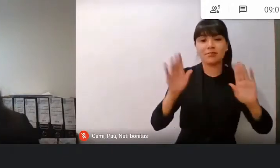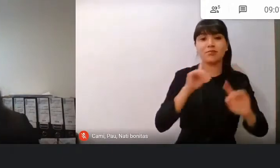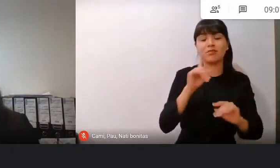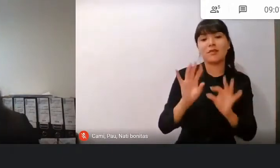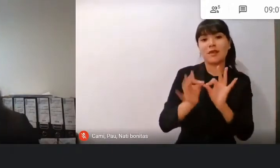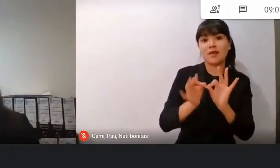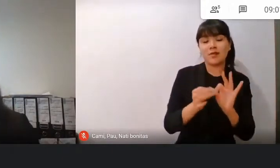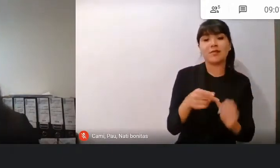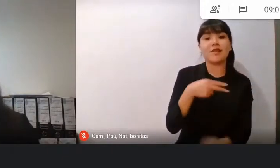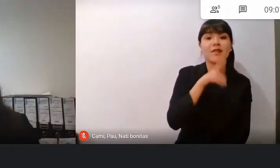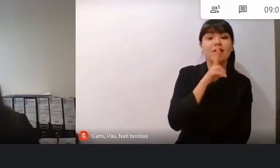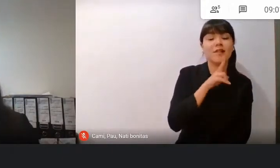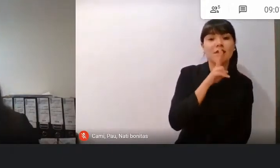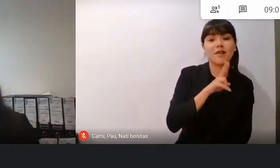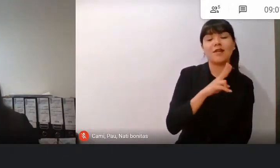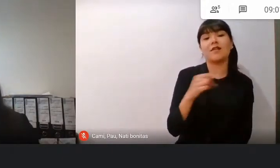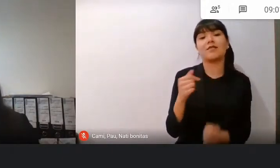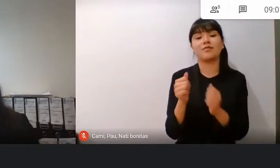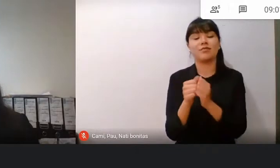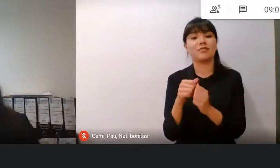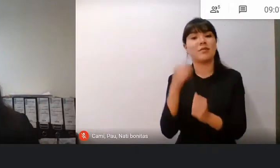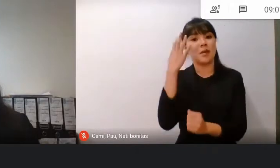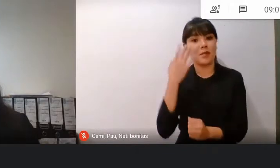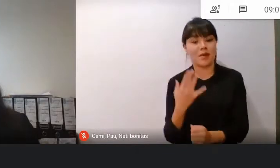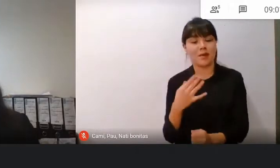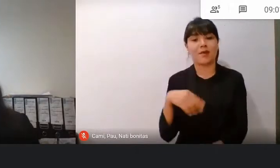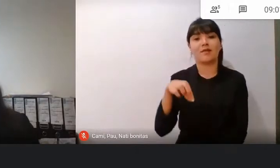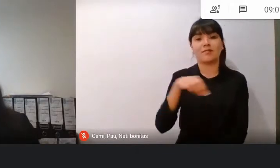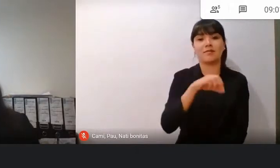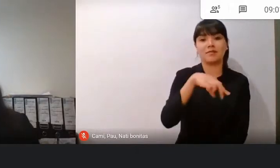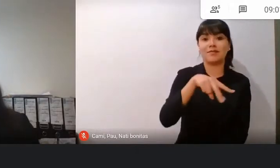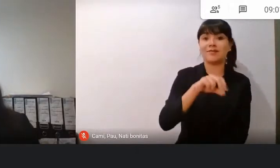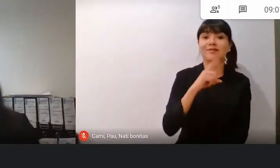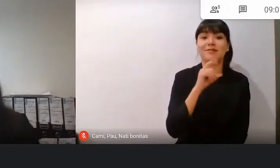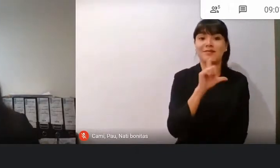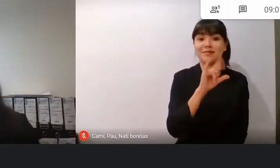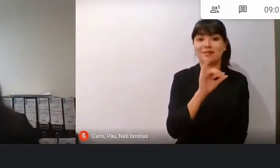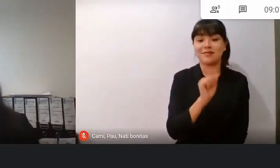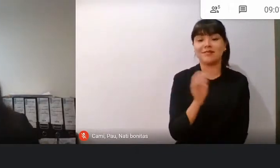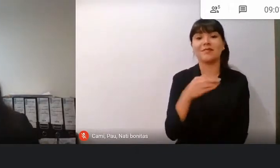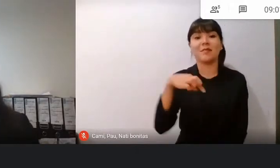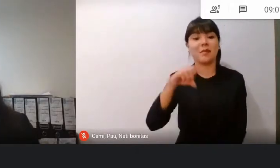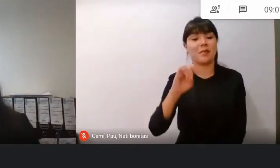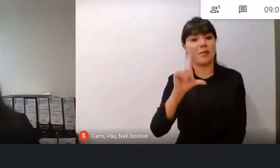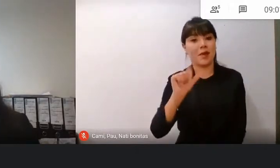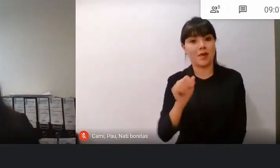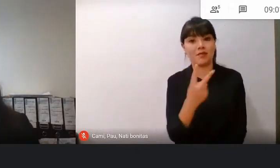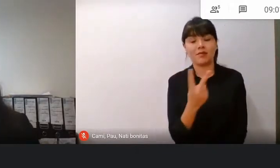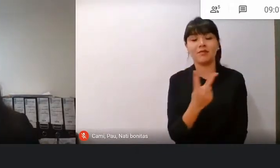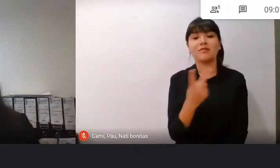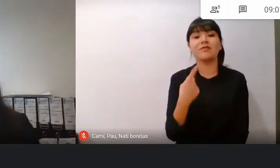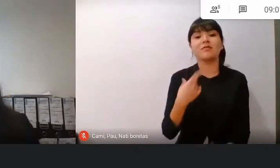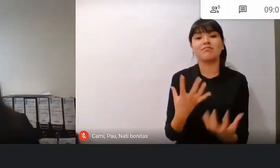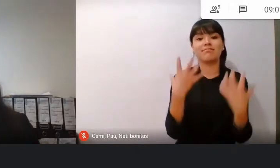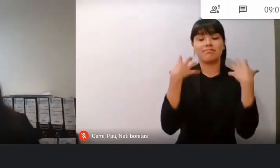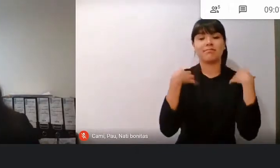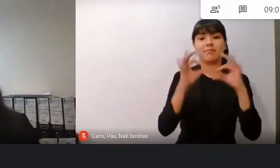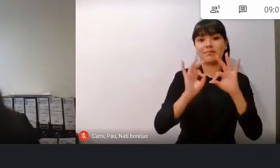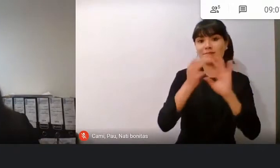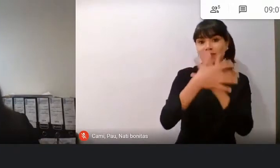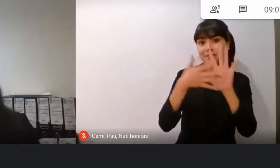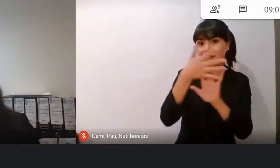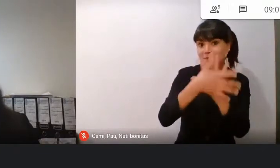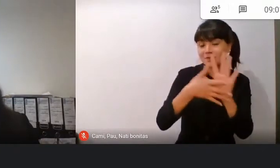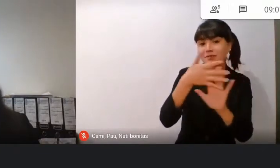Natalia Ortiz y Paula Palma que harán la interpretación de señas para